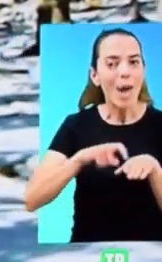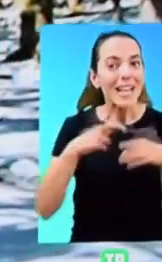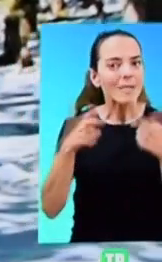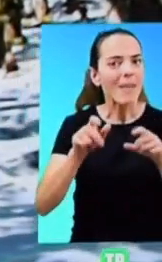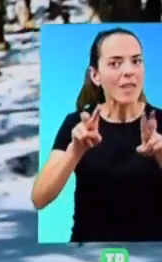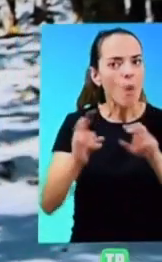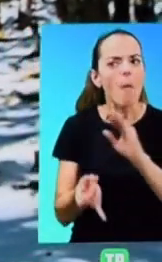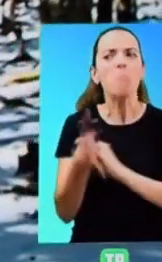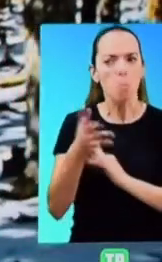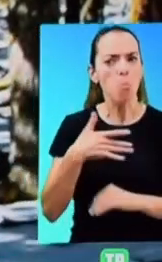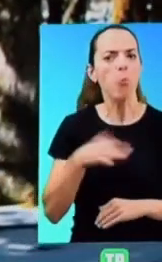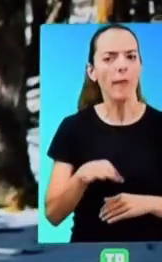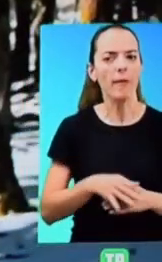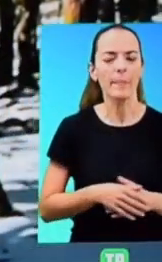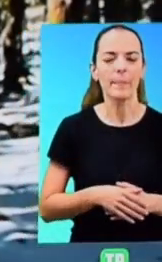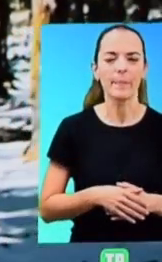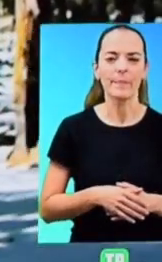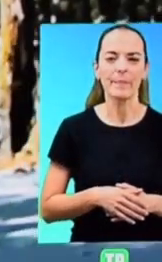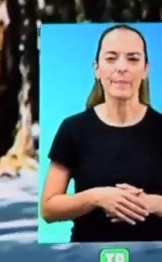especies.